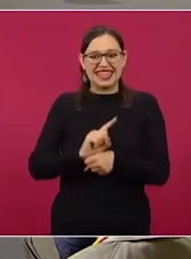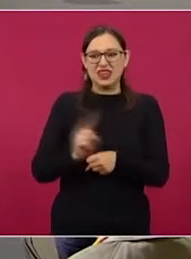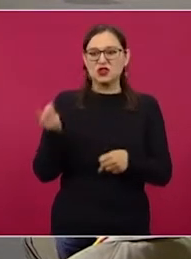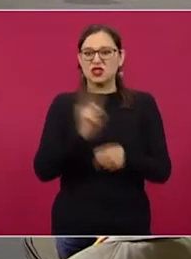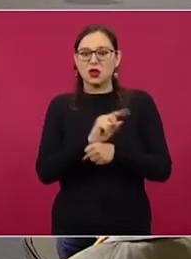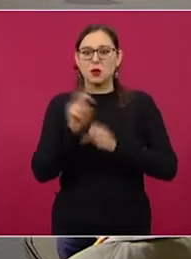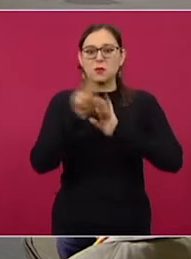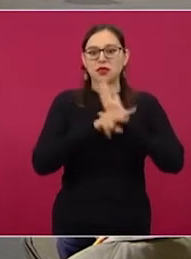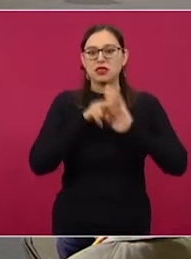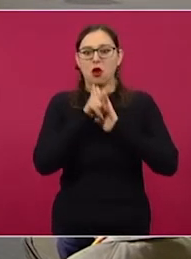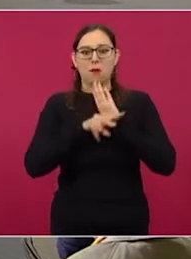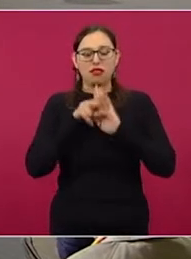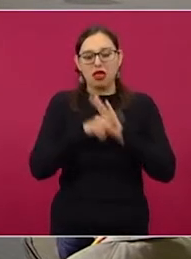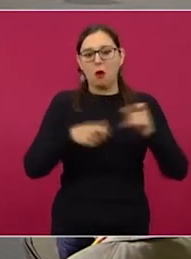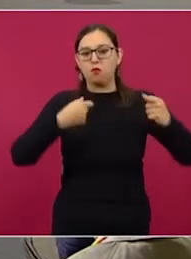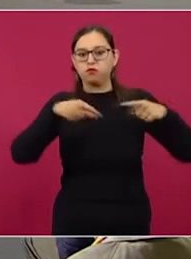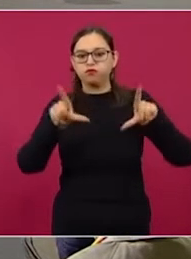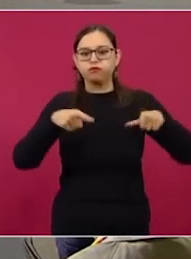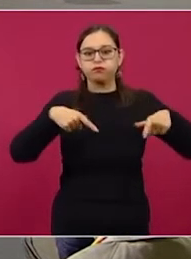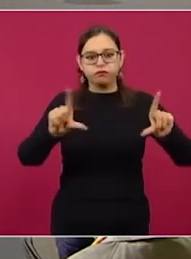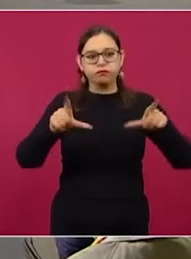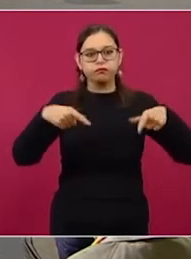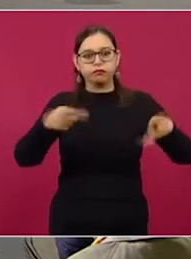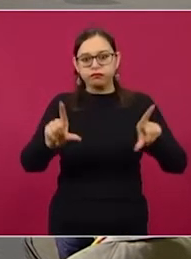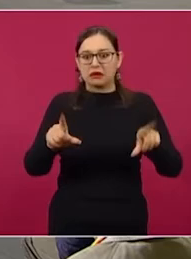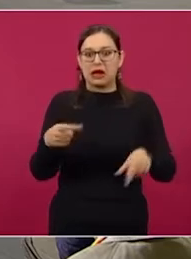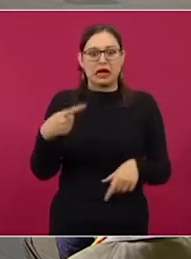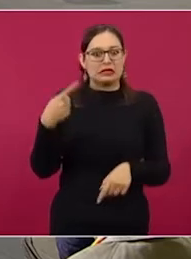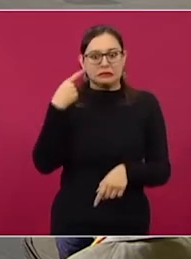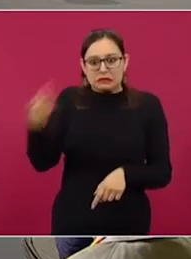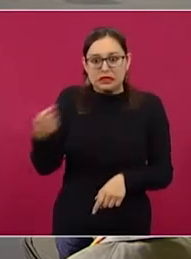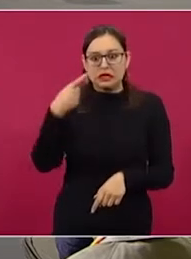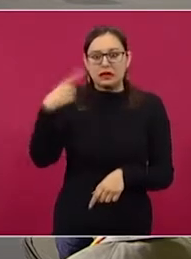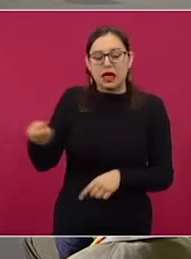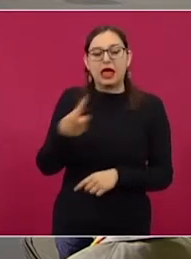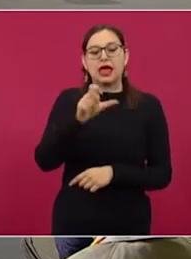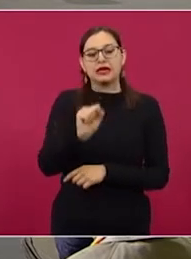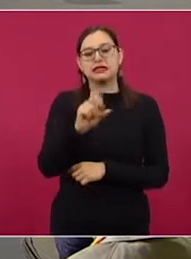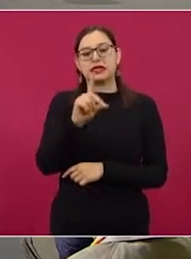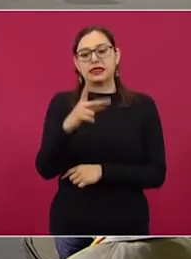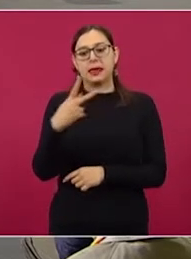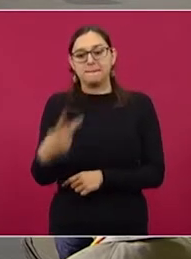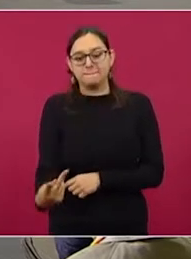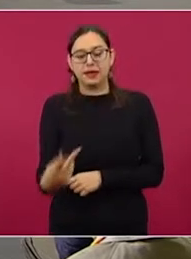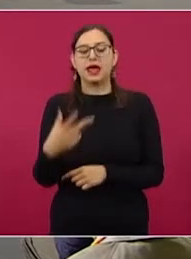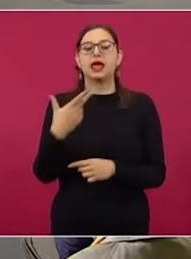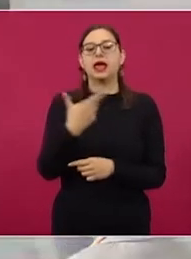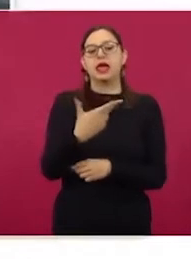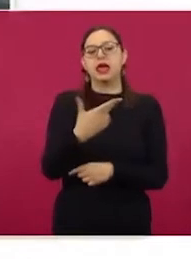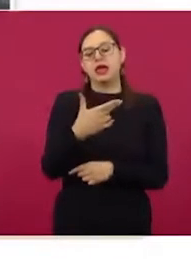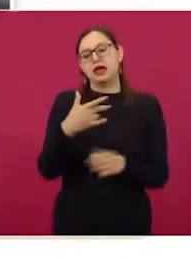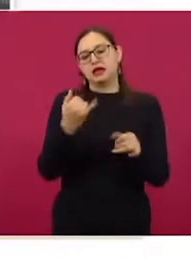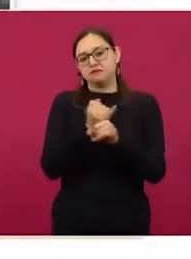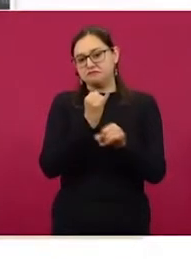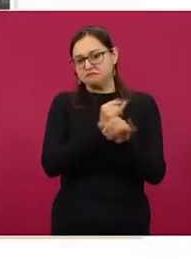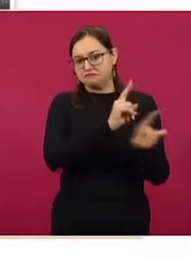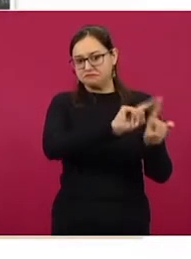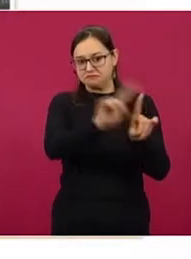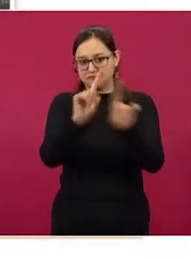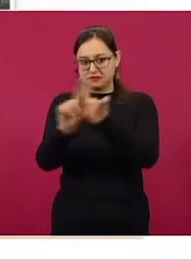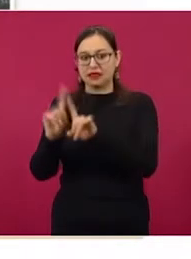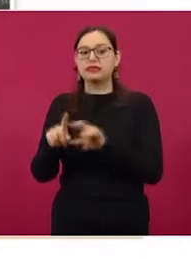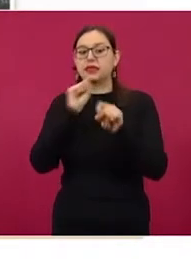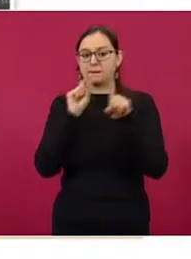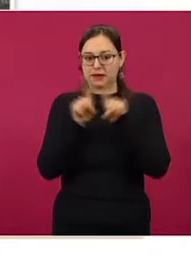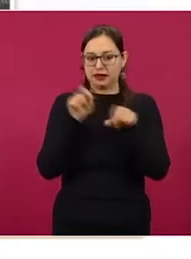denunciaba el supuesto atropello. Aquí vemos. SDP Noticias también, Yahoo Noticias, Debate y Animal